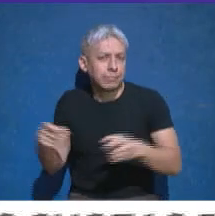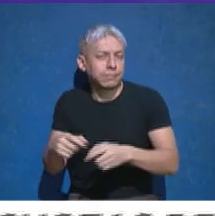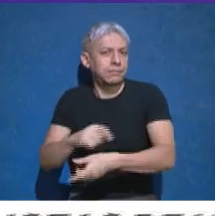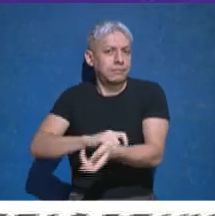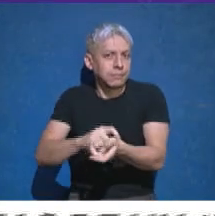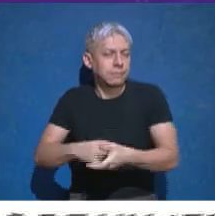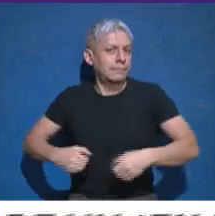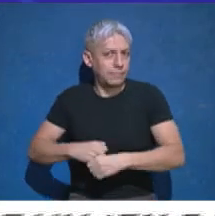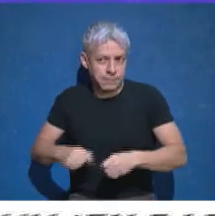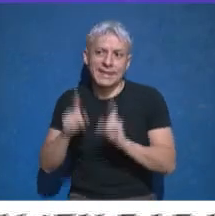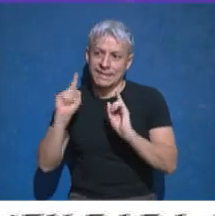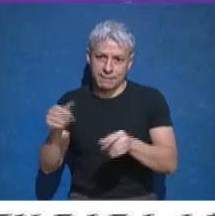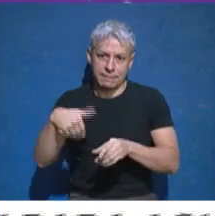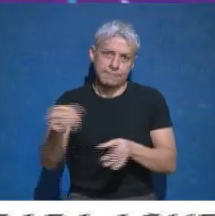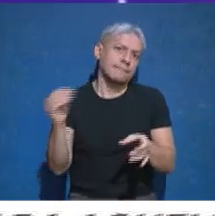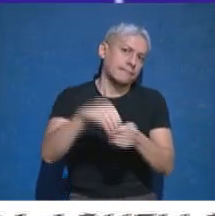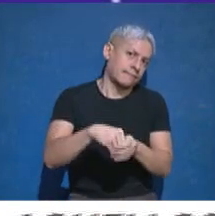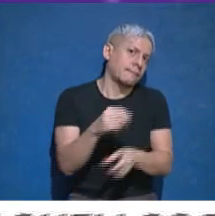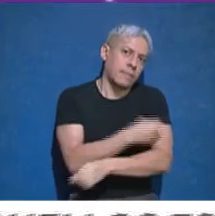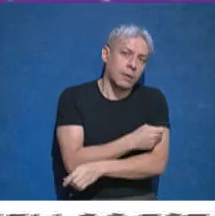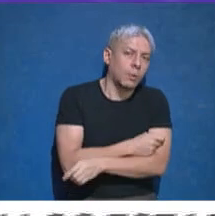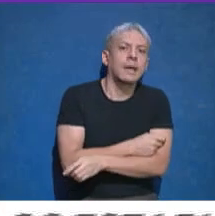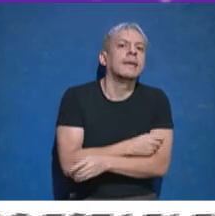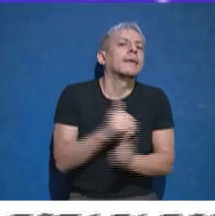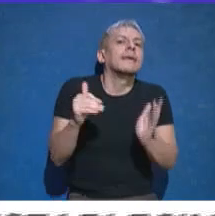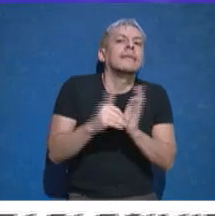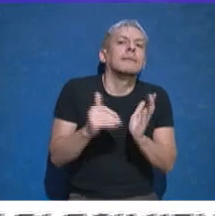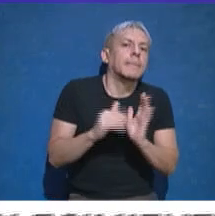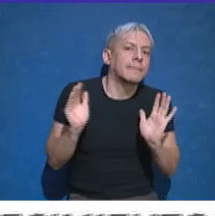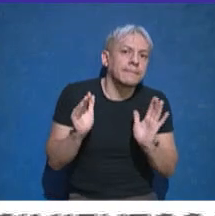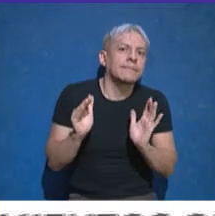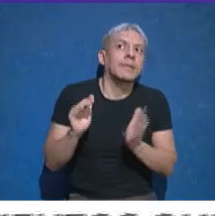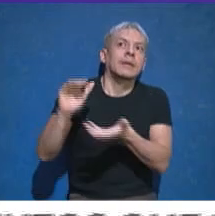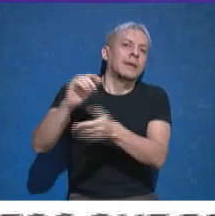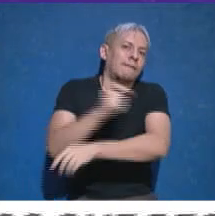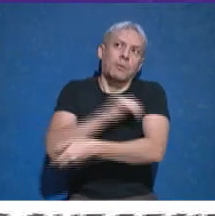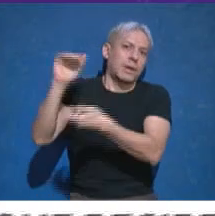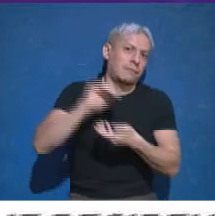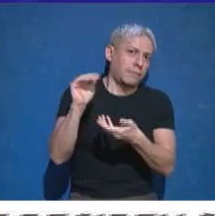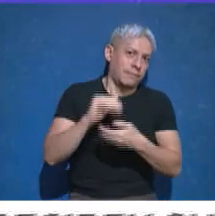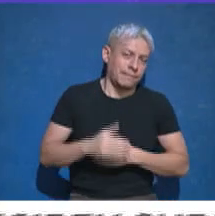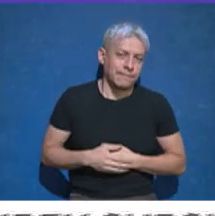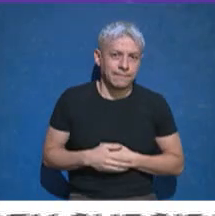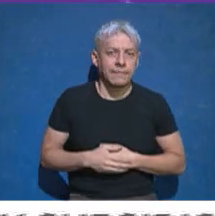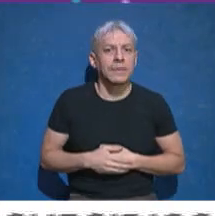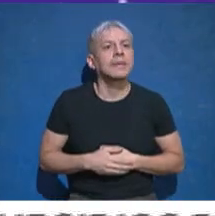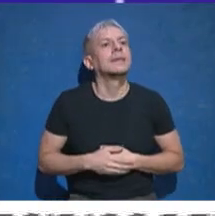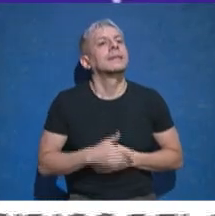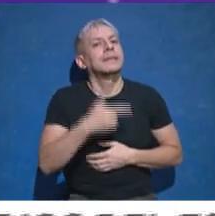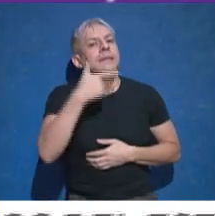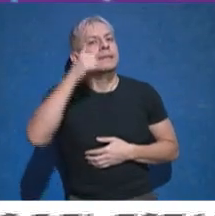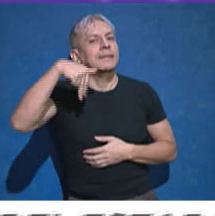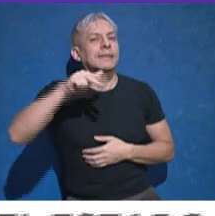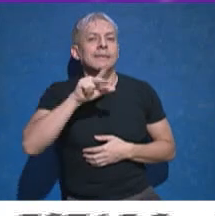se basa en relación a las estadísticas que tuvimos y por eso se van priorizando estos grupos de riesgo. Sandra Tirado, ha sido usted muy